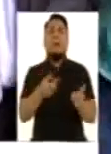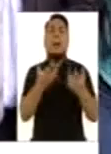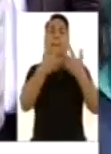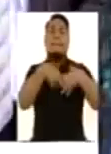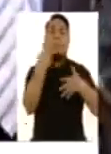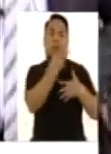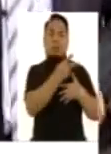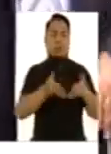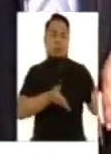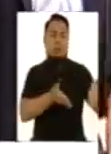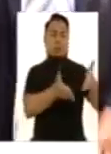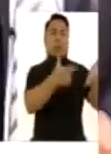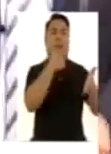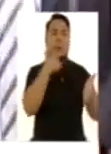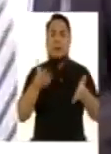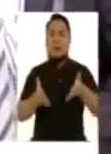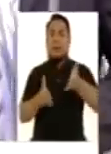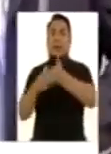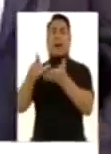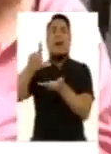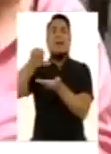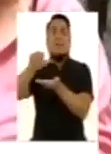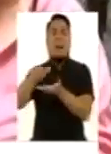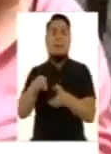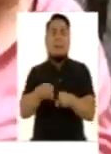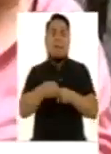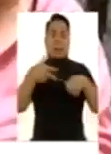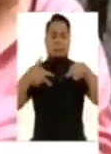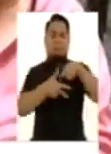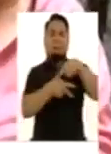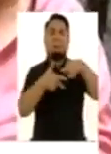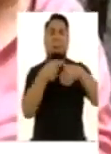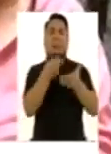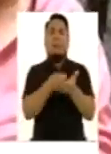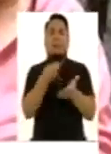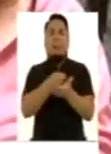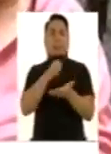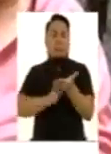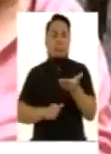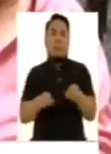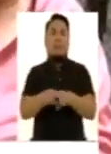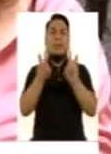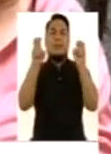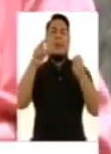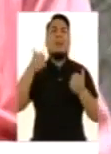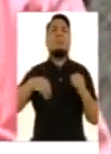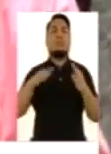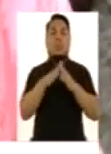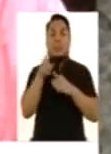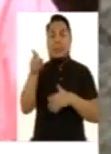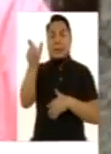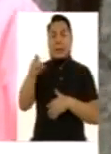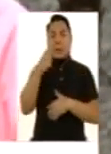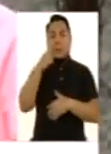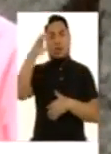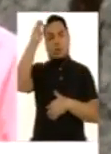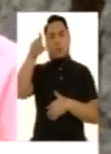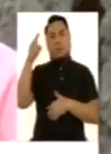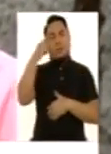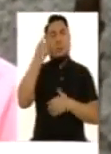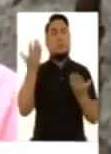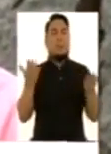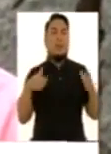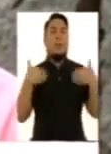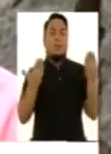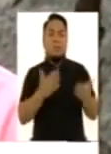Amarilla y Vías Nuevas de Lima, así como por los peajes. El experto en temas municipales, Julio César Castiglioni, precisó que se debe